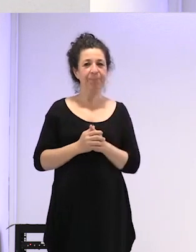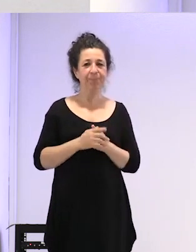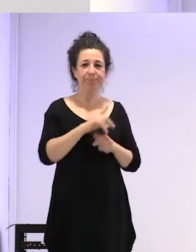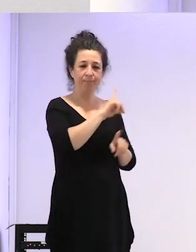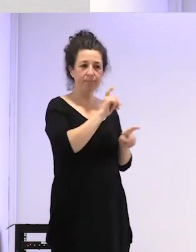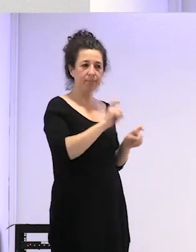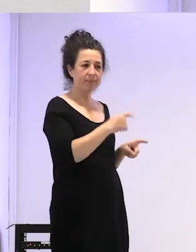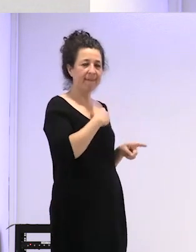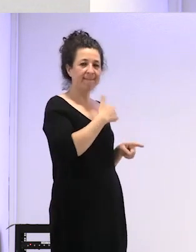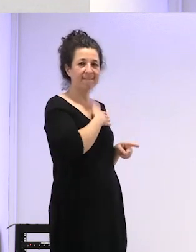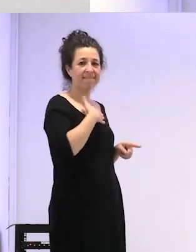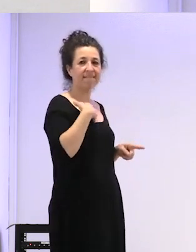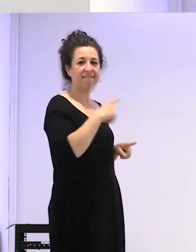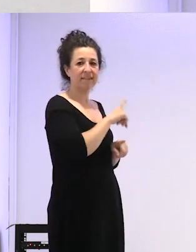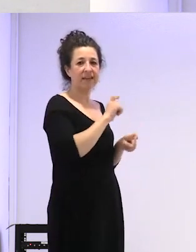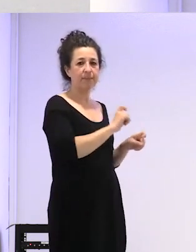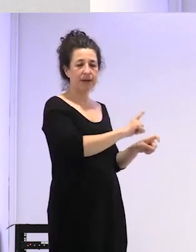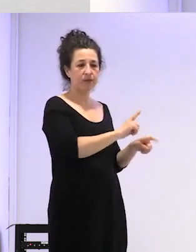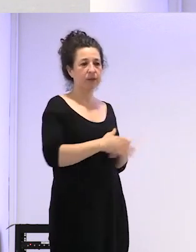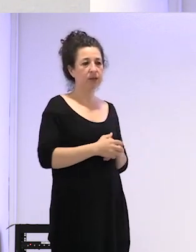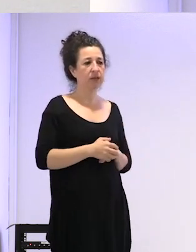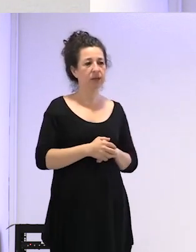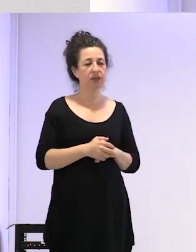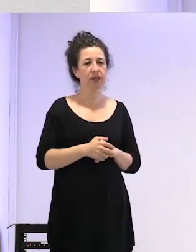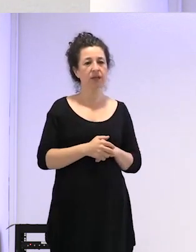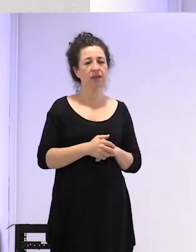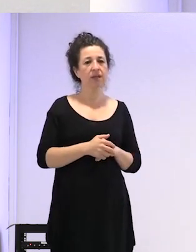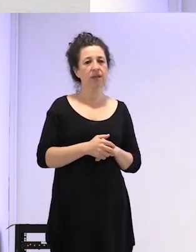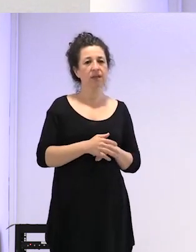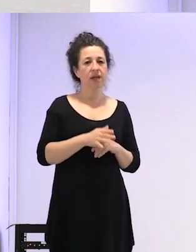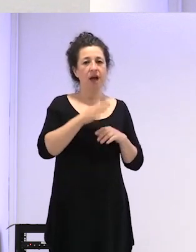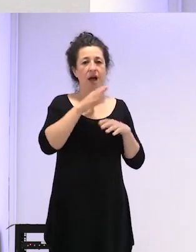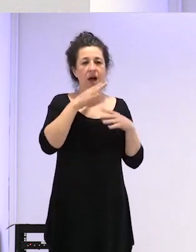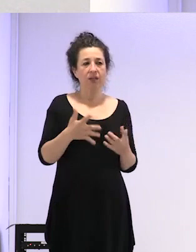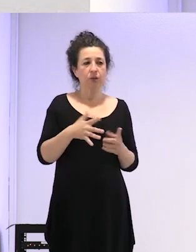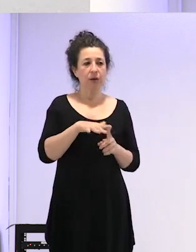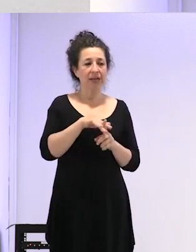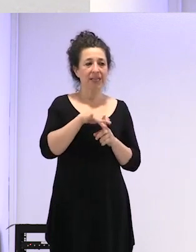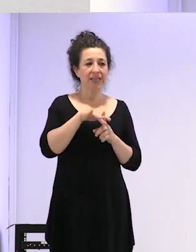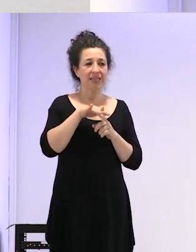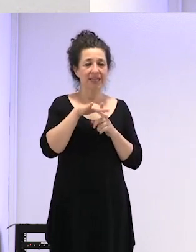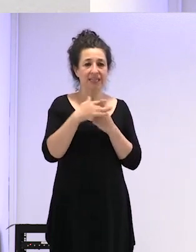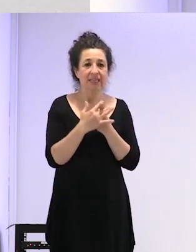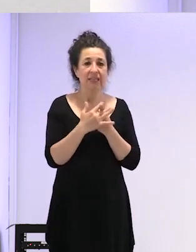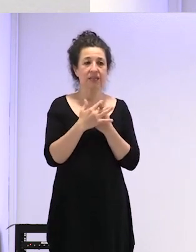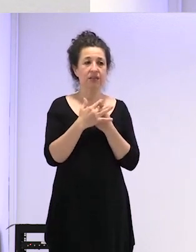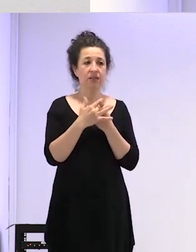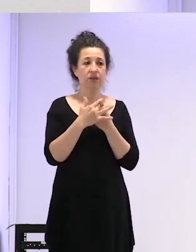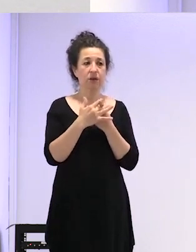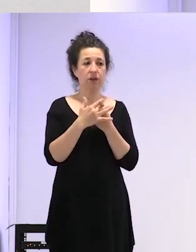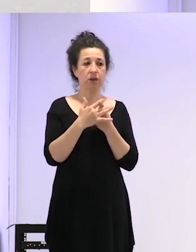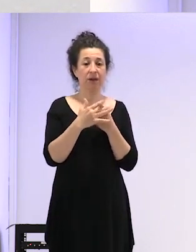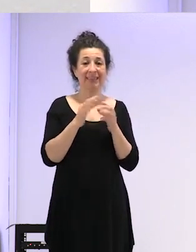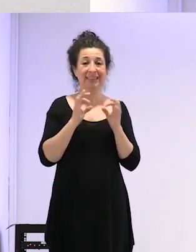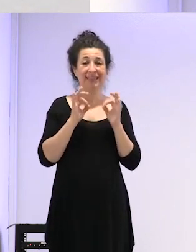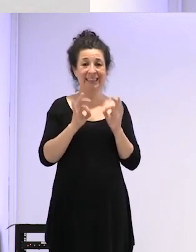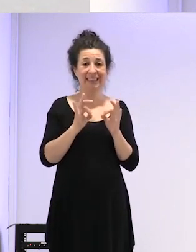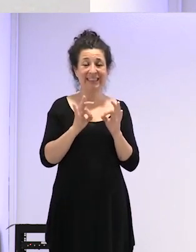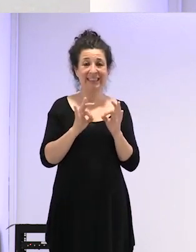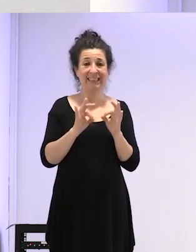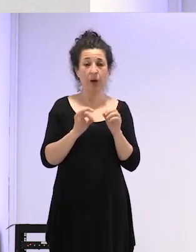yo quería preguntar bueno en cuanto a la situación actual de desabastecimiento hormonal en concreto de